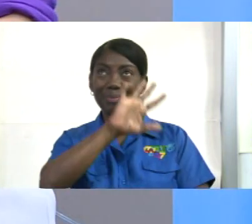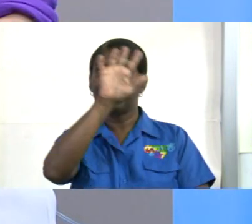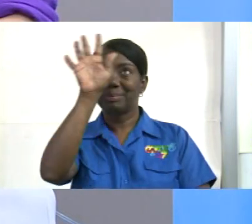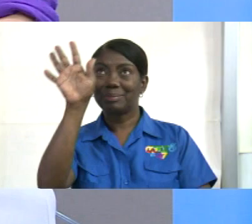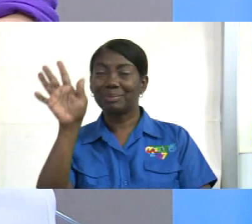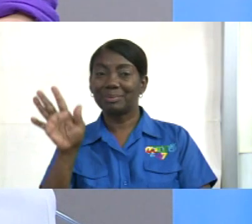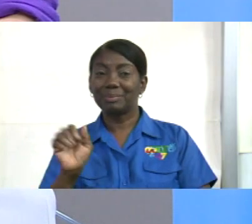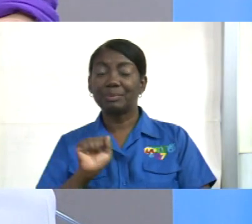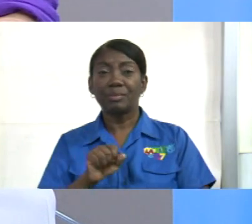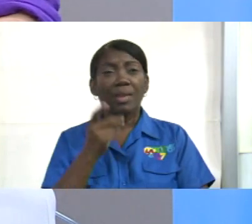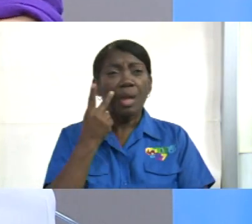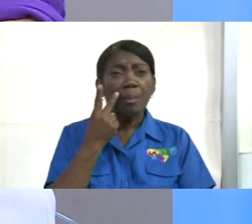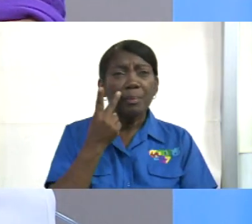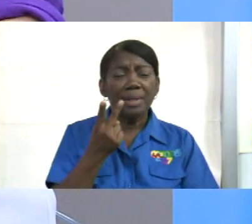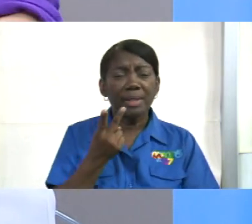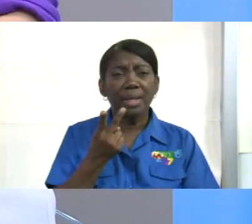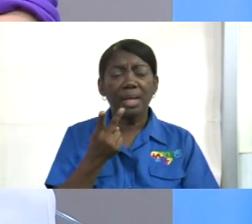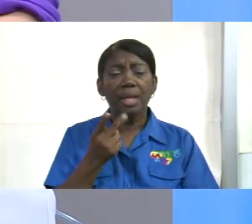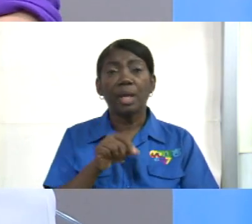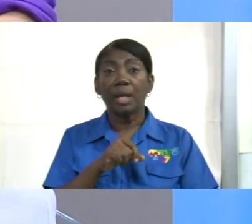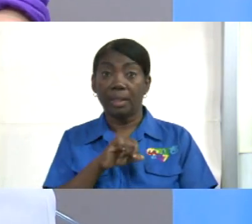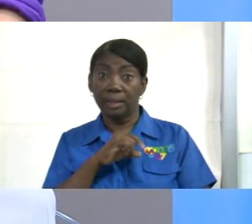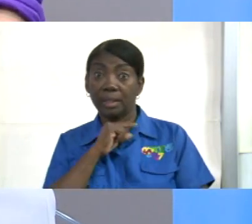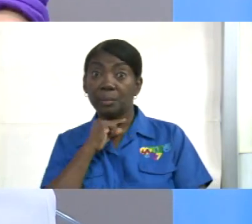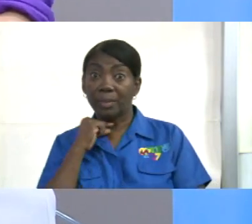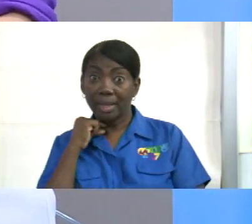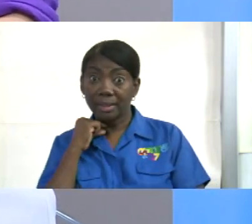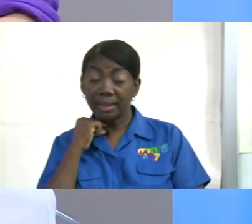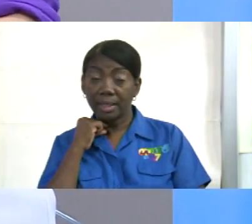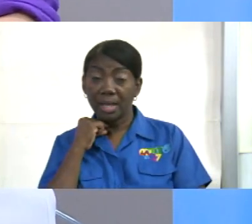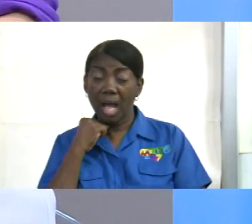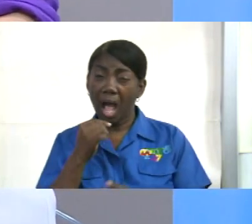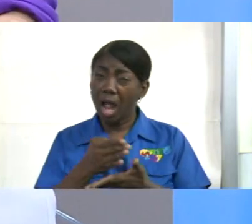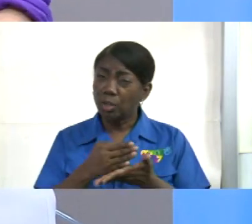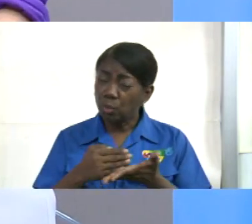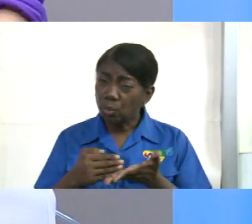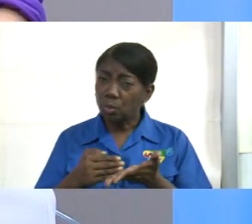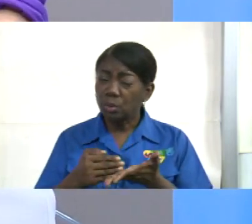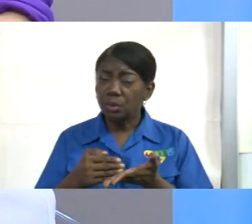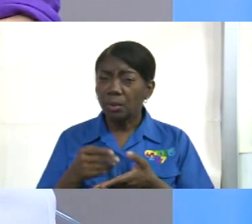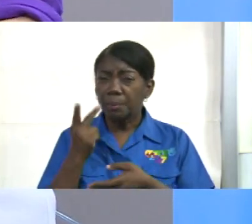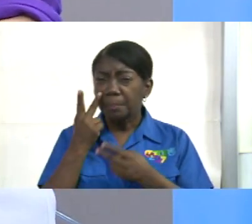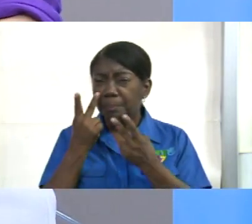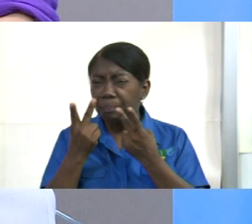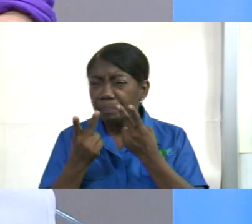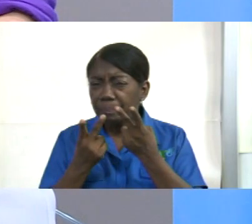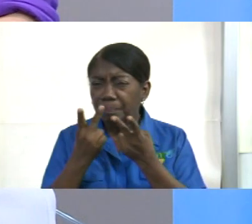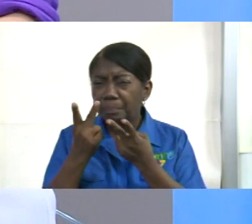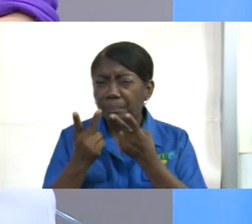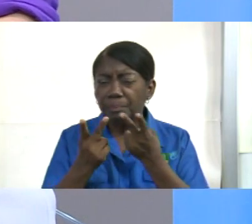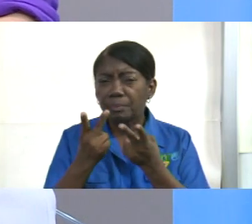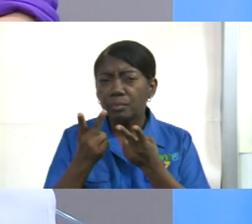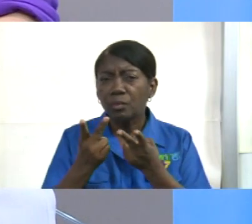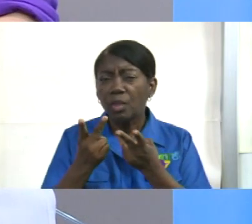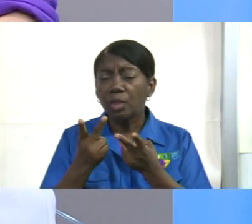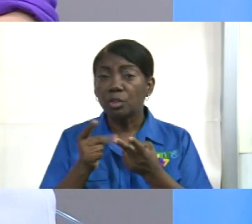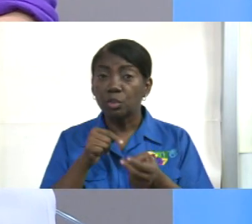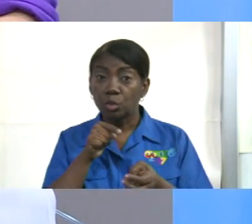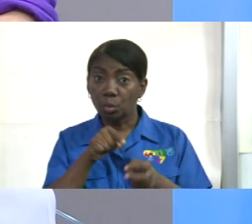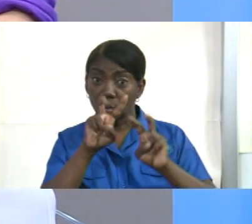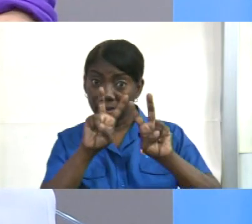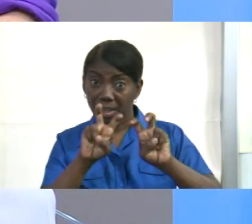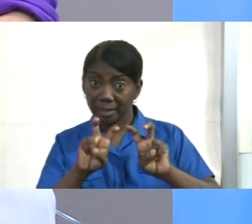Pero miren que, Monseñor, para algunos que lo han estado siguiendo, a pesar de que su diagnóstico lo